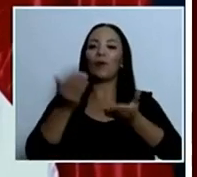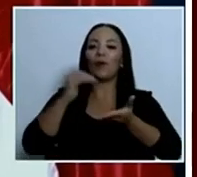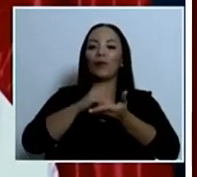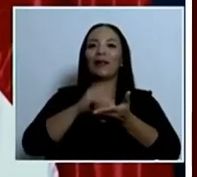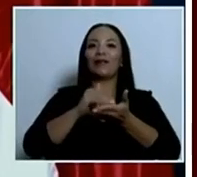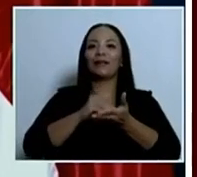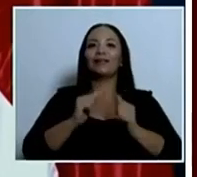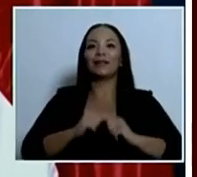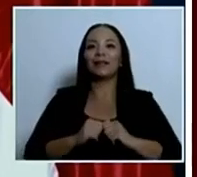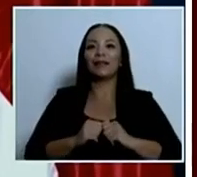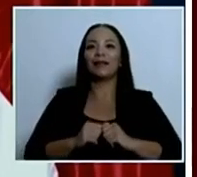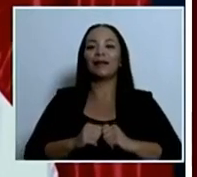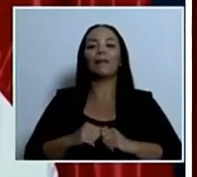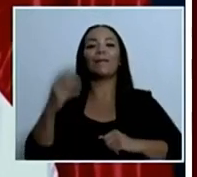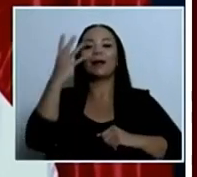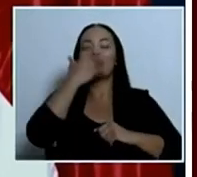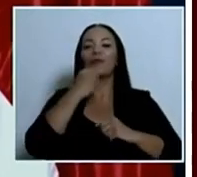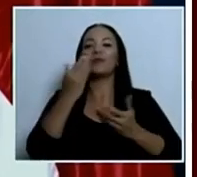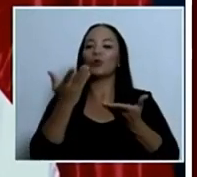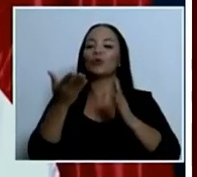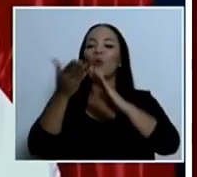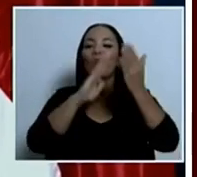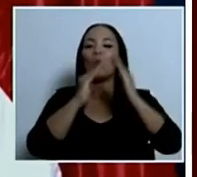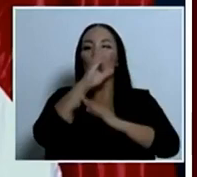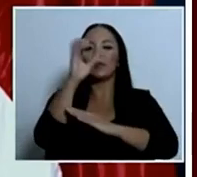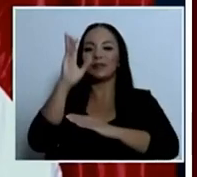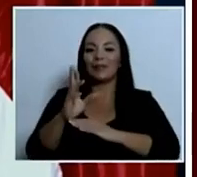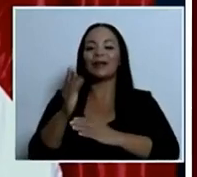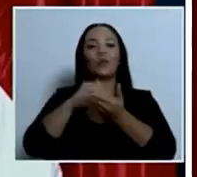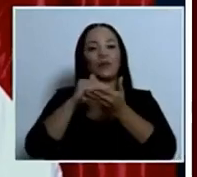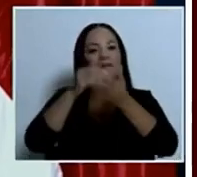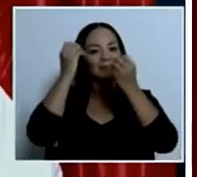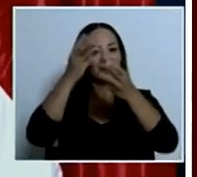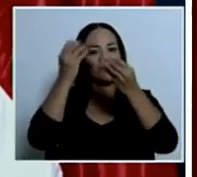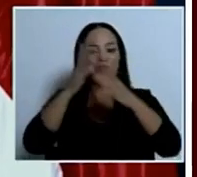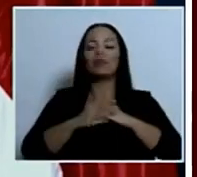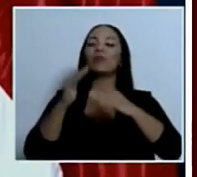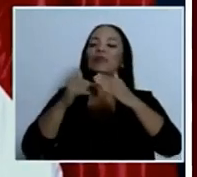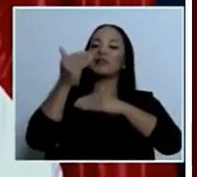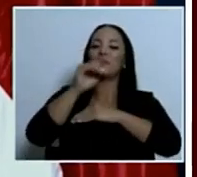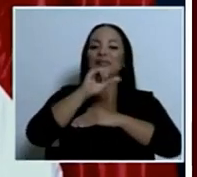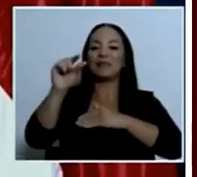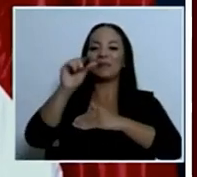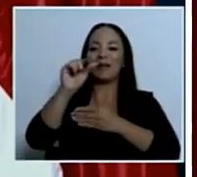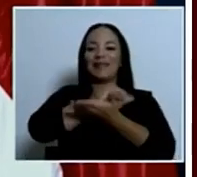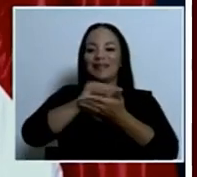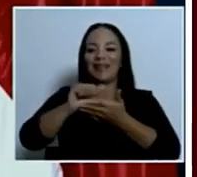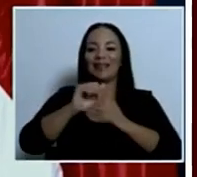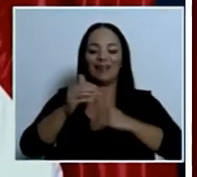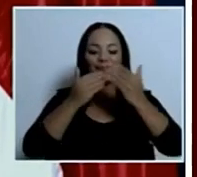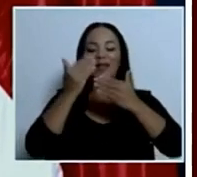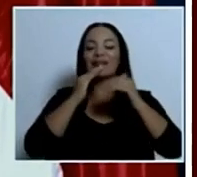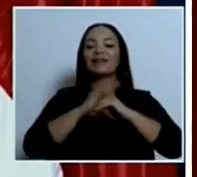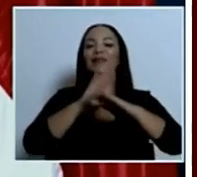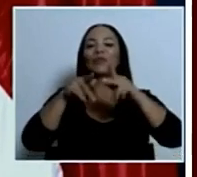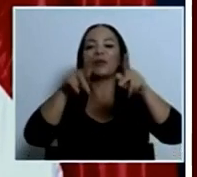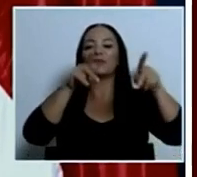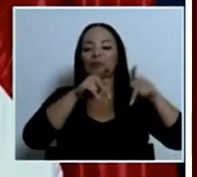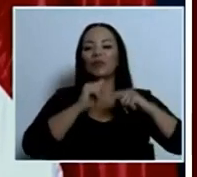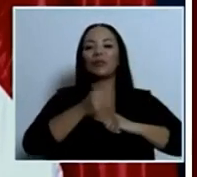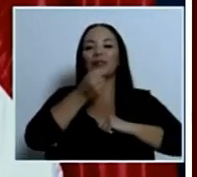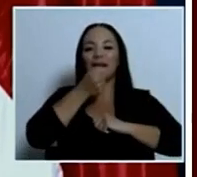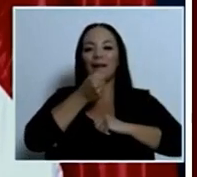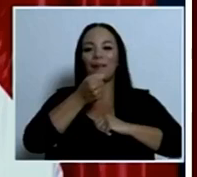maravilloso pueblo de Costa Rica luego de Semana Santa. Gracias a los señores y señores de la prensa que